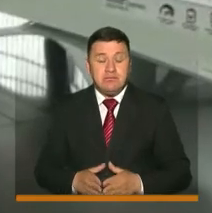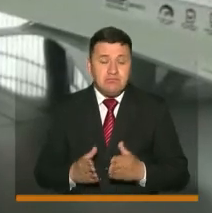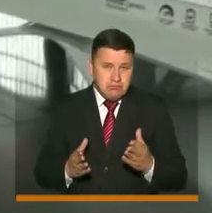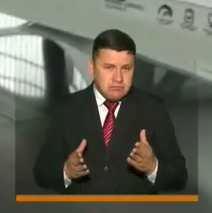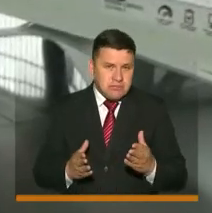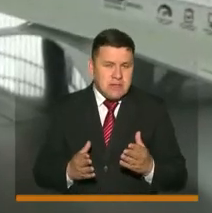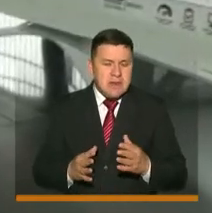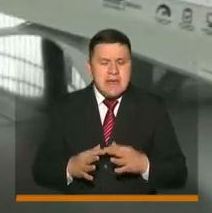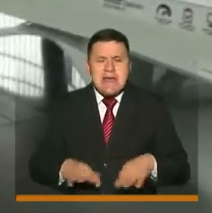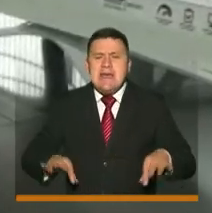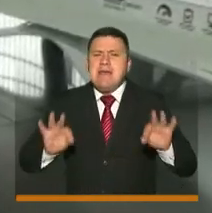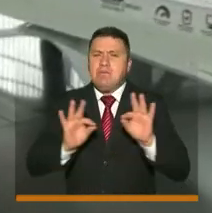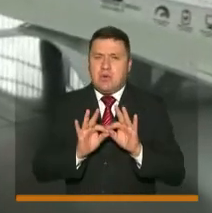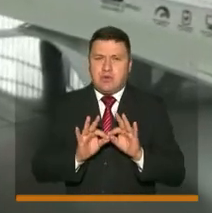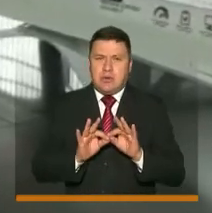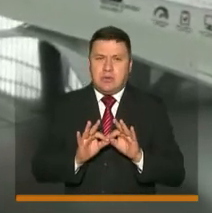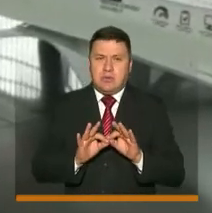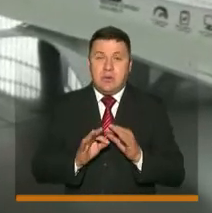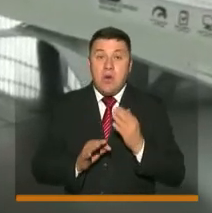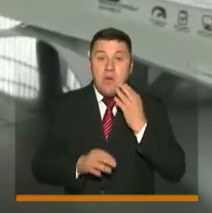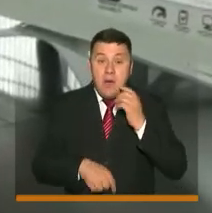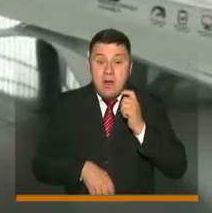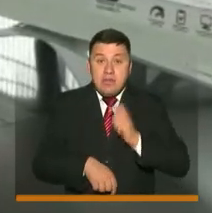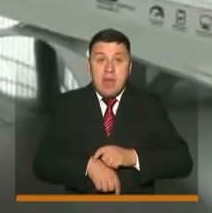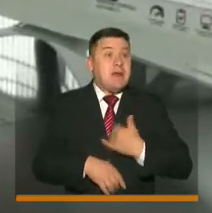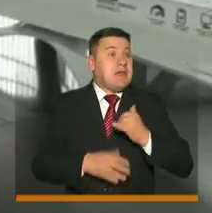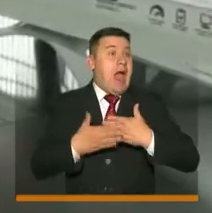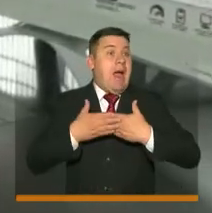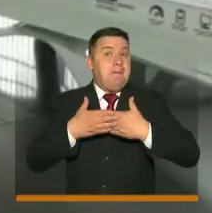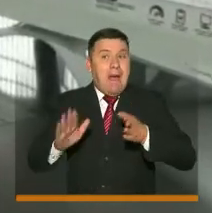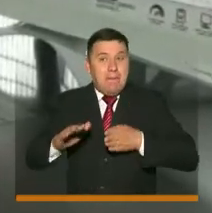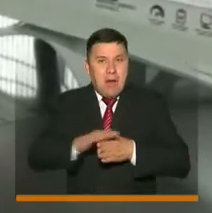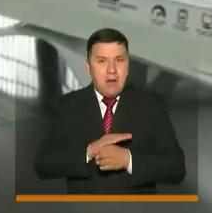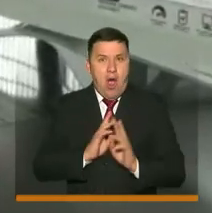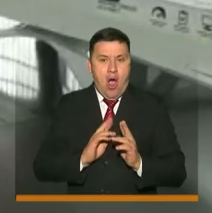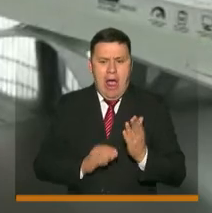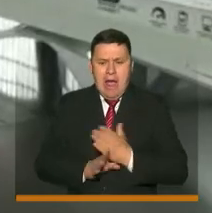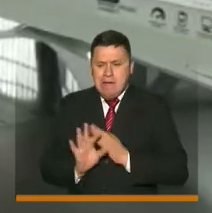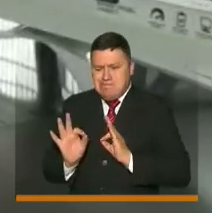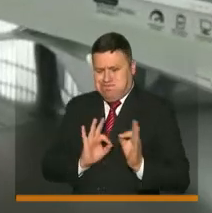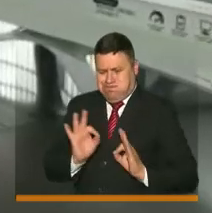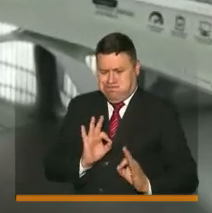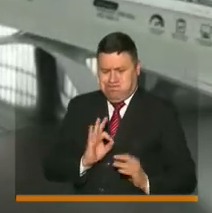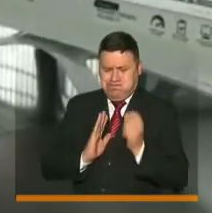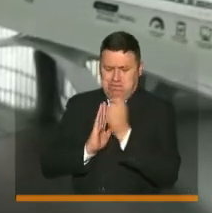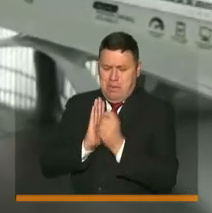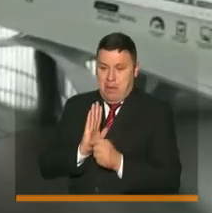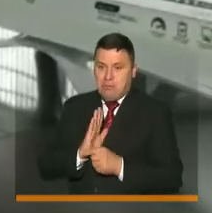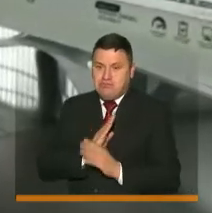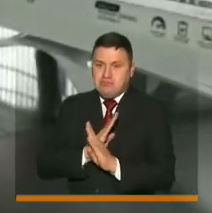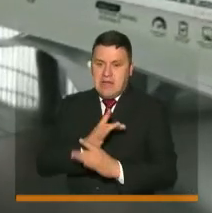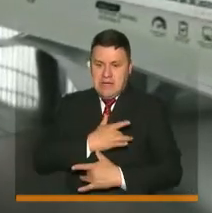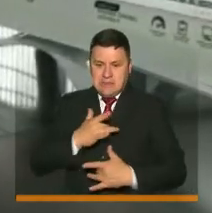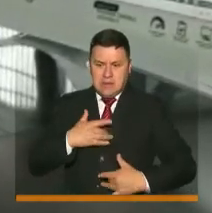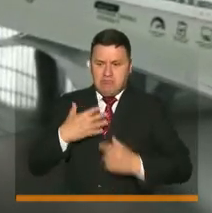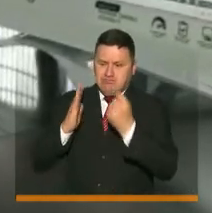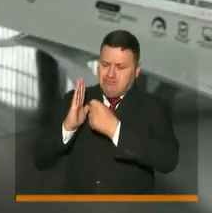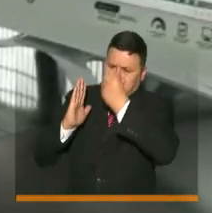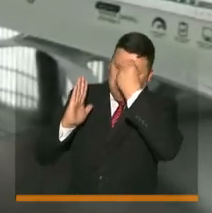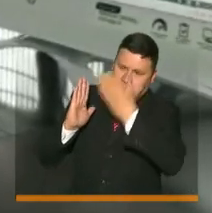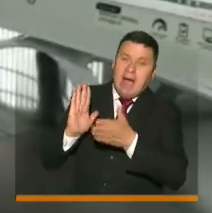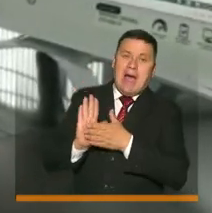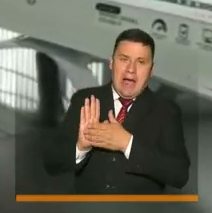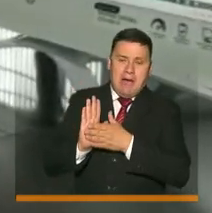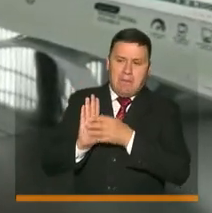Es indispensable que para cuando llegue el momento tengamos ya todos los elementos de bioseguridad y todos los